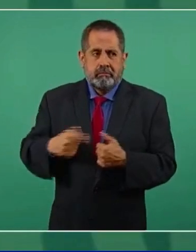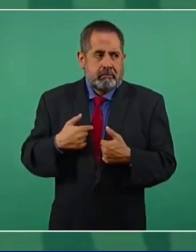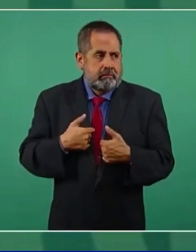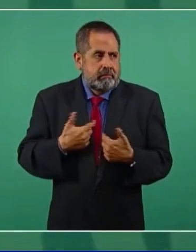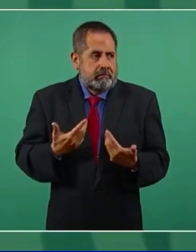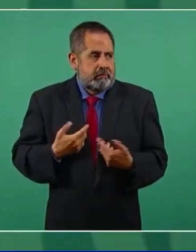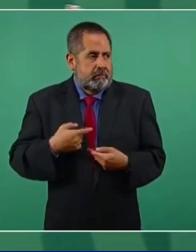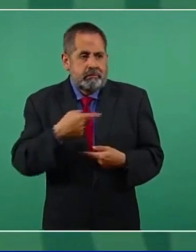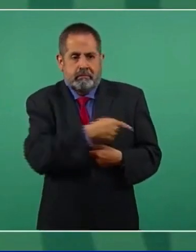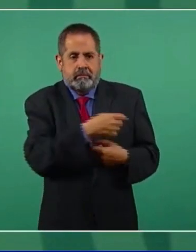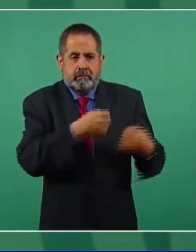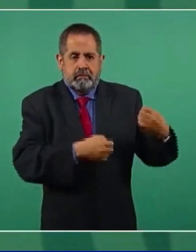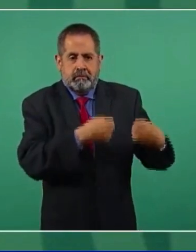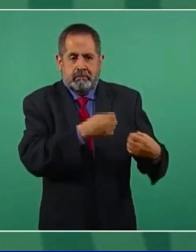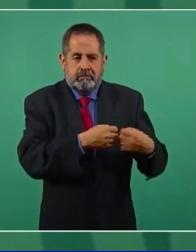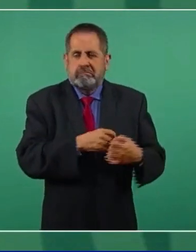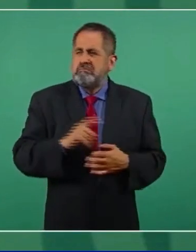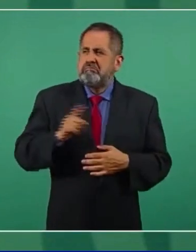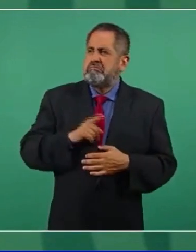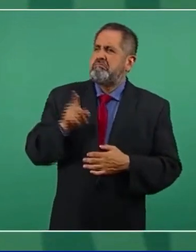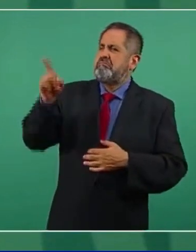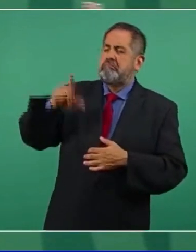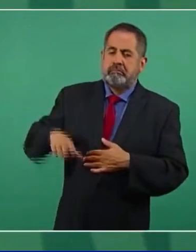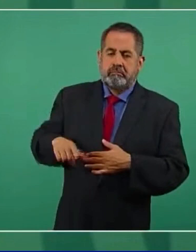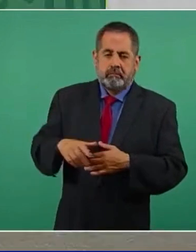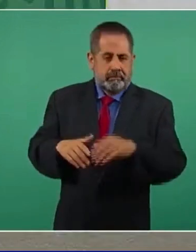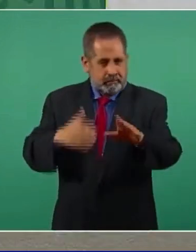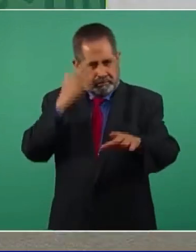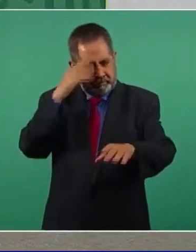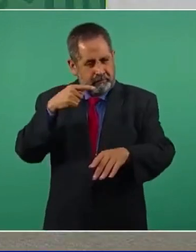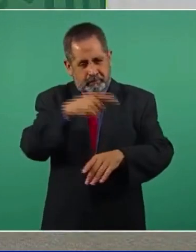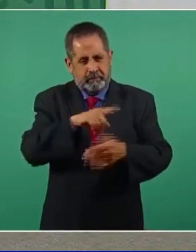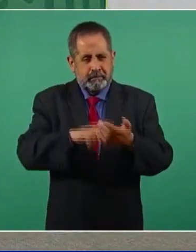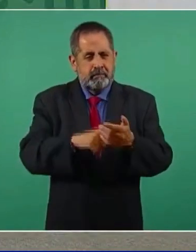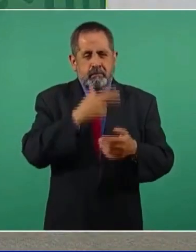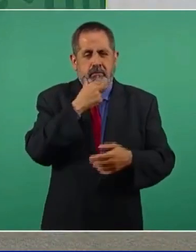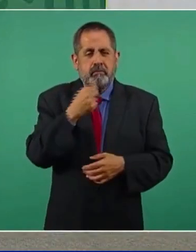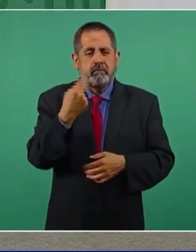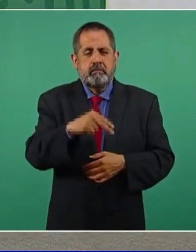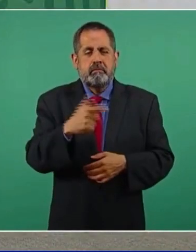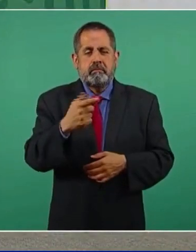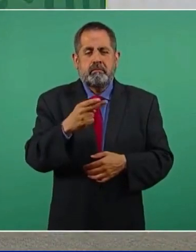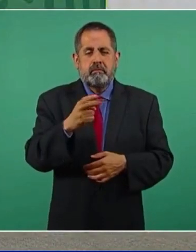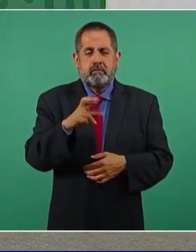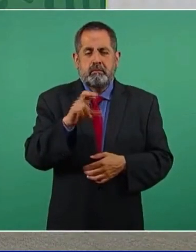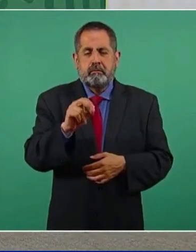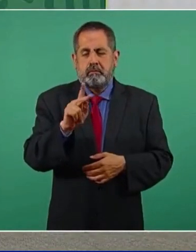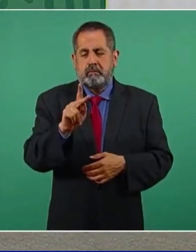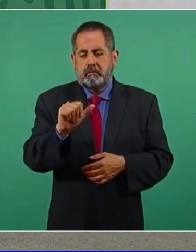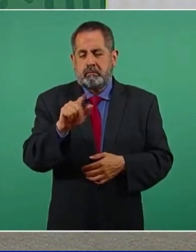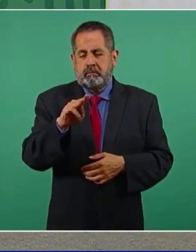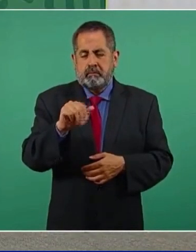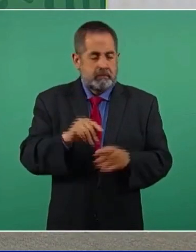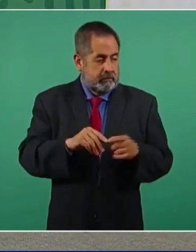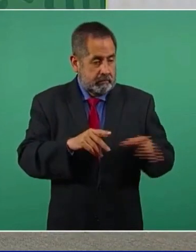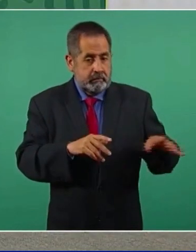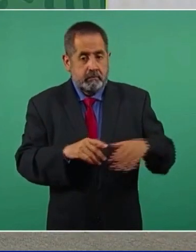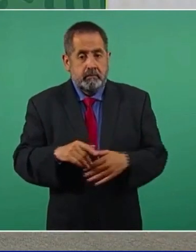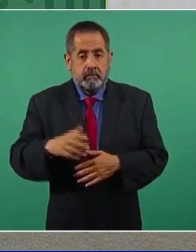Ustedes saben de que cuando lo del Güero Palma, yo me informo,